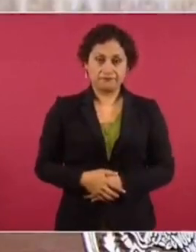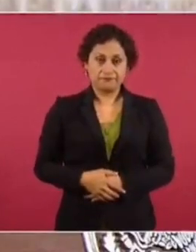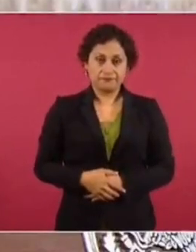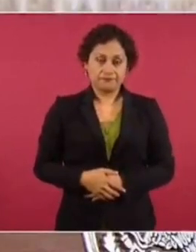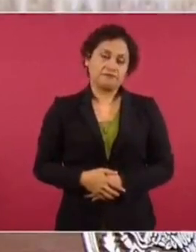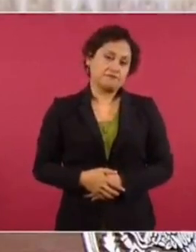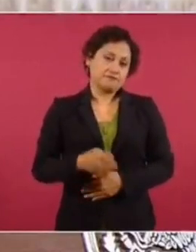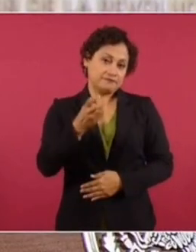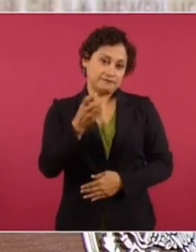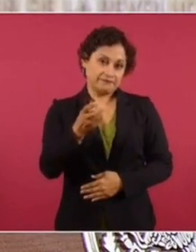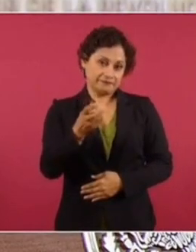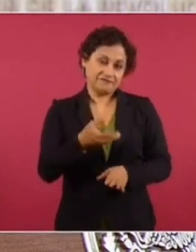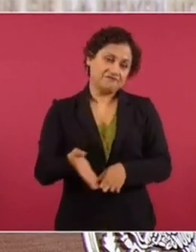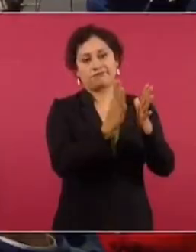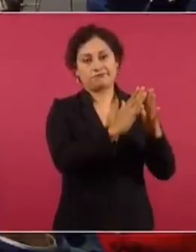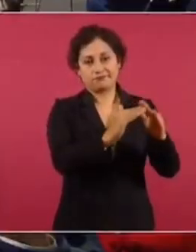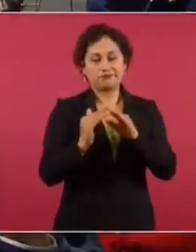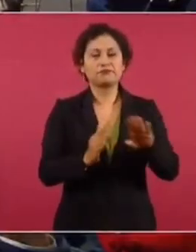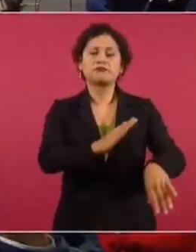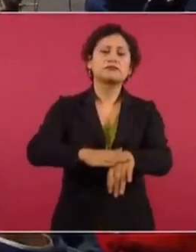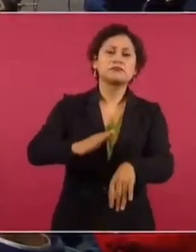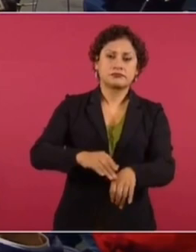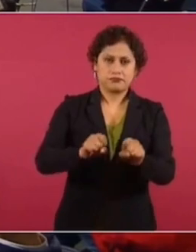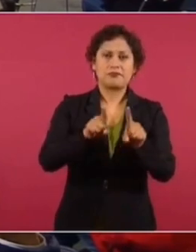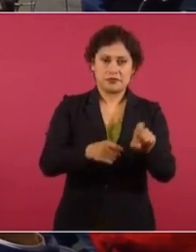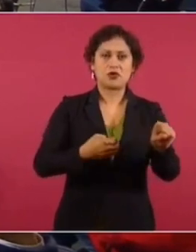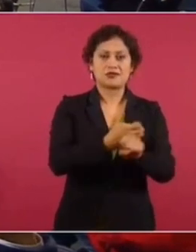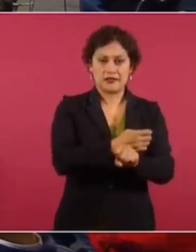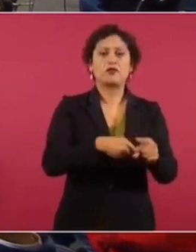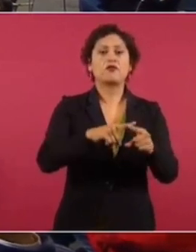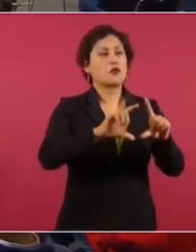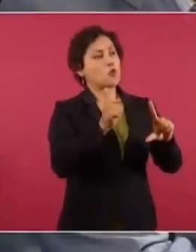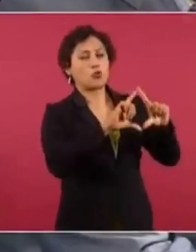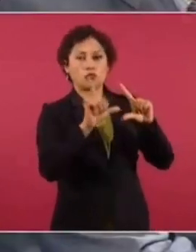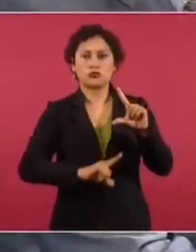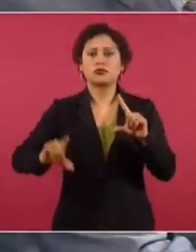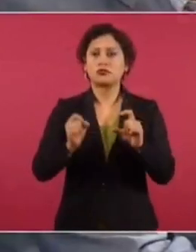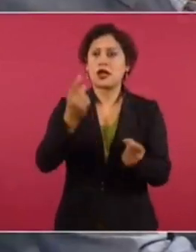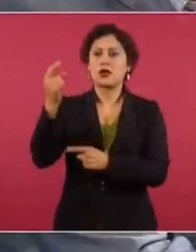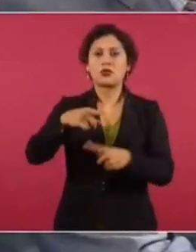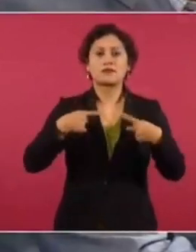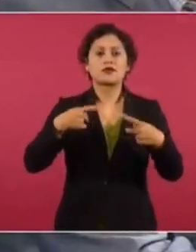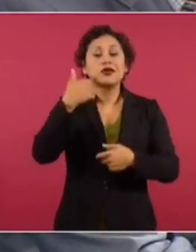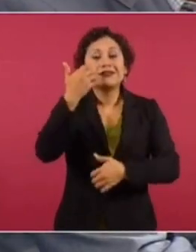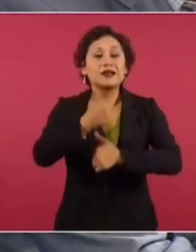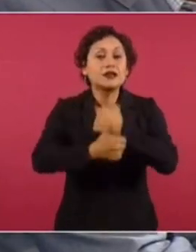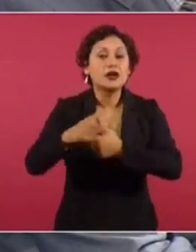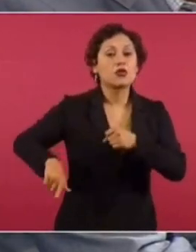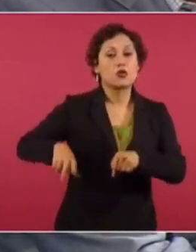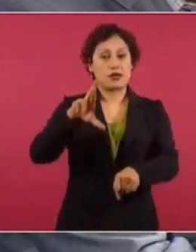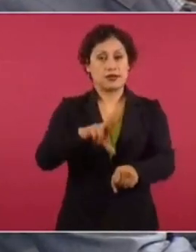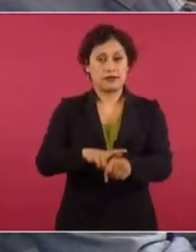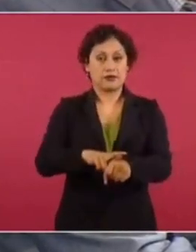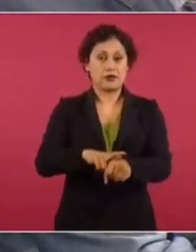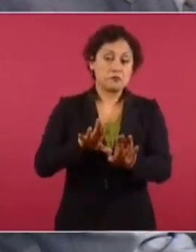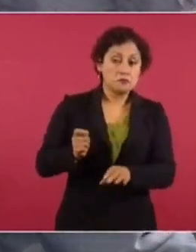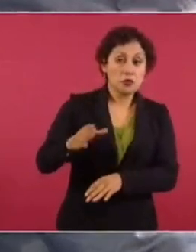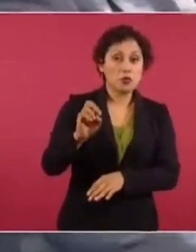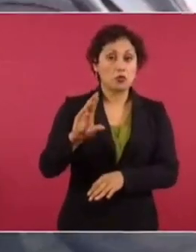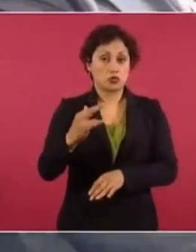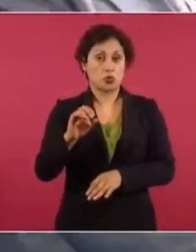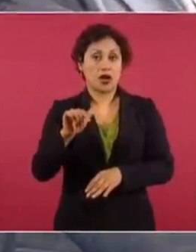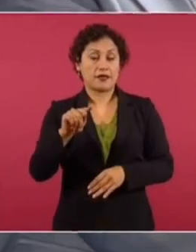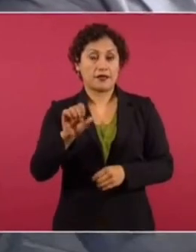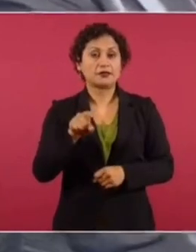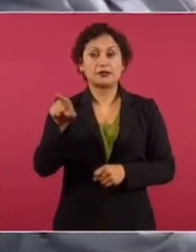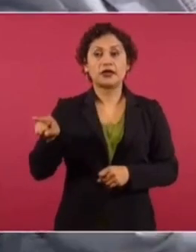Ya no es el tiempo de antes. En el caso de Coahuila como a nivel nacional, los aspirantes a la gobernatura, así como lo hacen, digamos así, las corcholatas, pues no han respetado